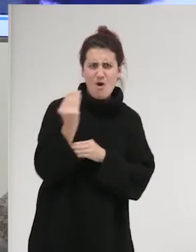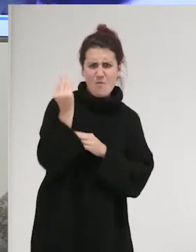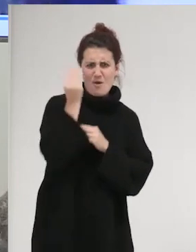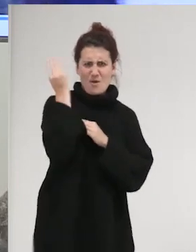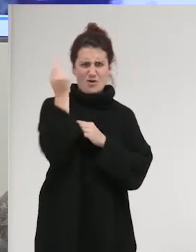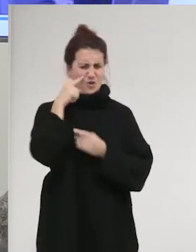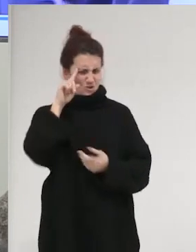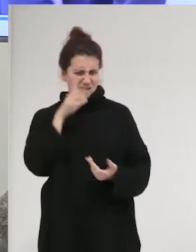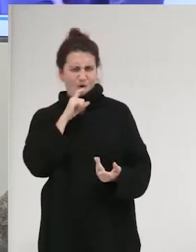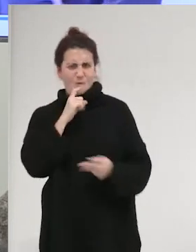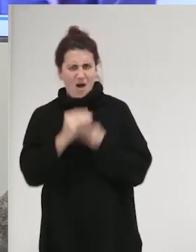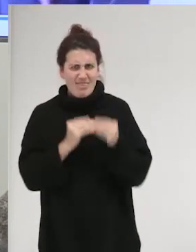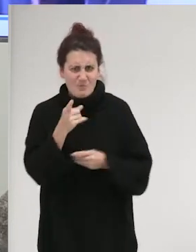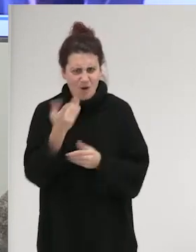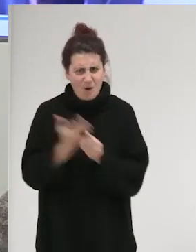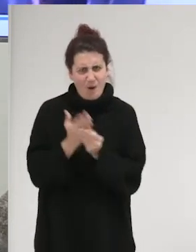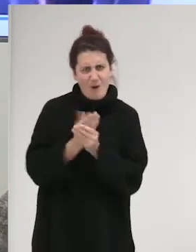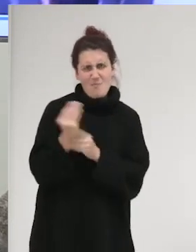ahí está por la pori